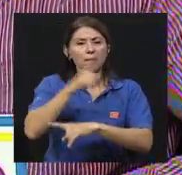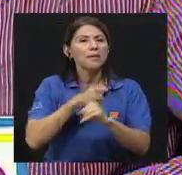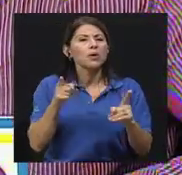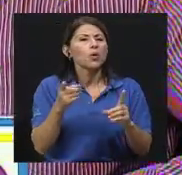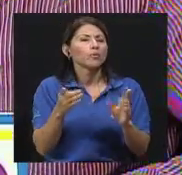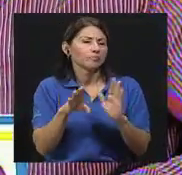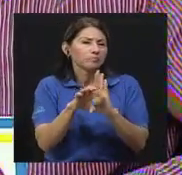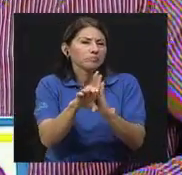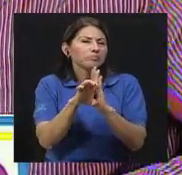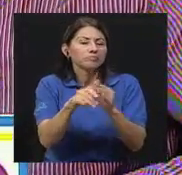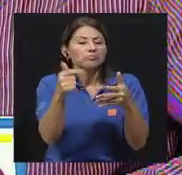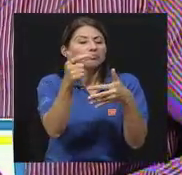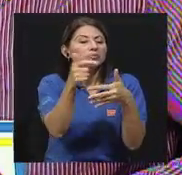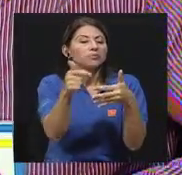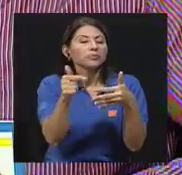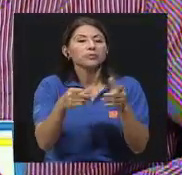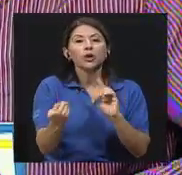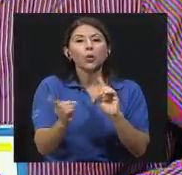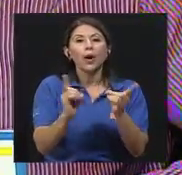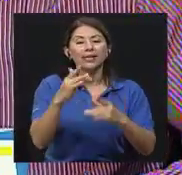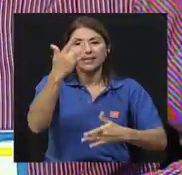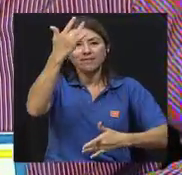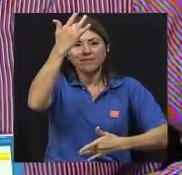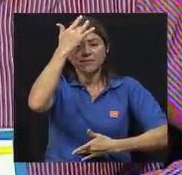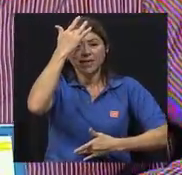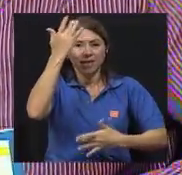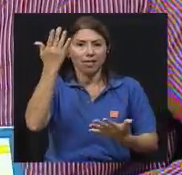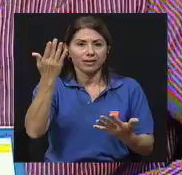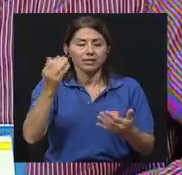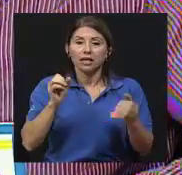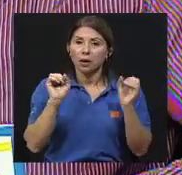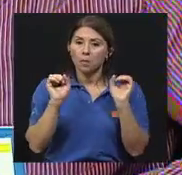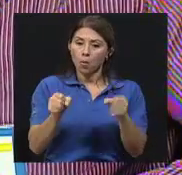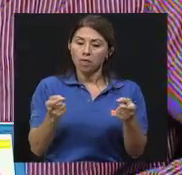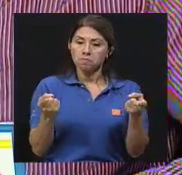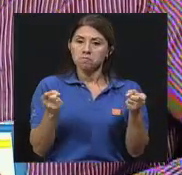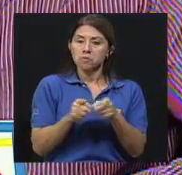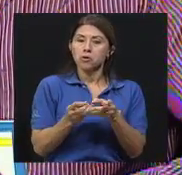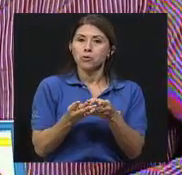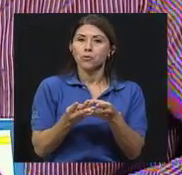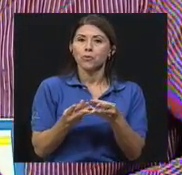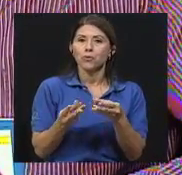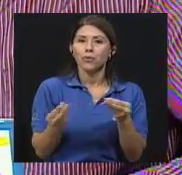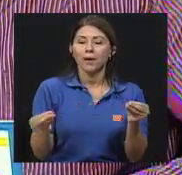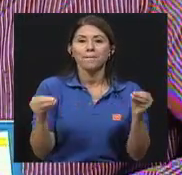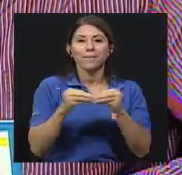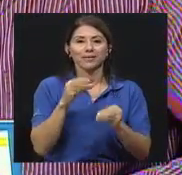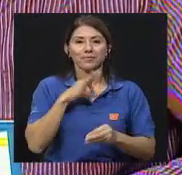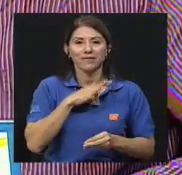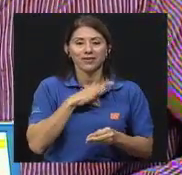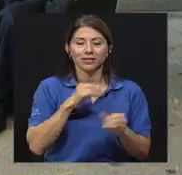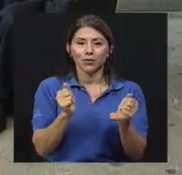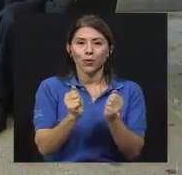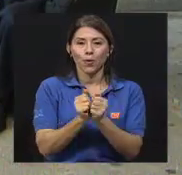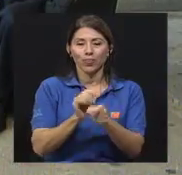las patologías que más beneficio tienen desde la musicoterapia o cuáles son las que